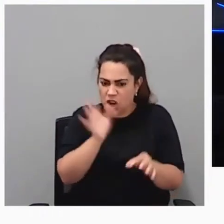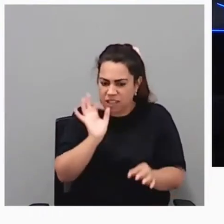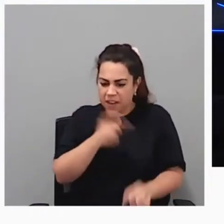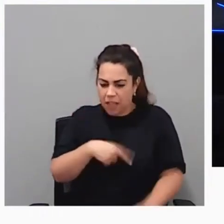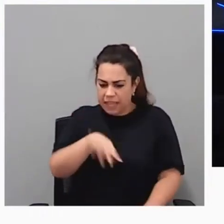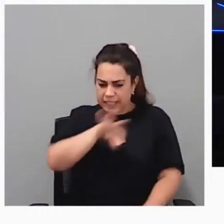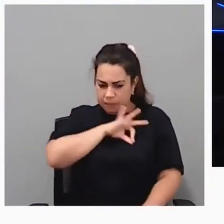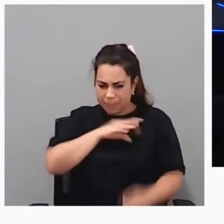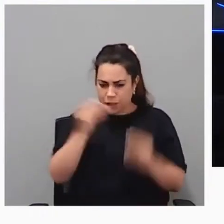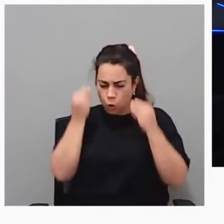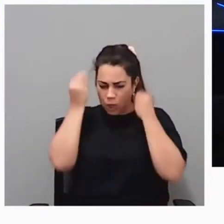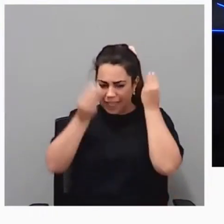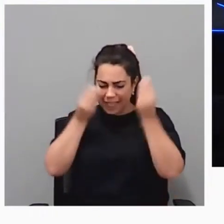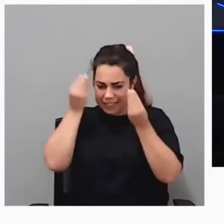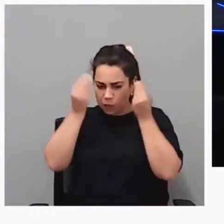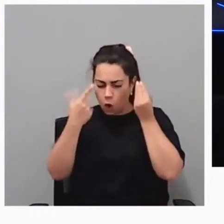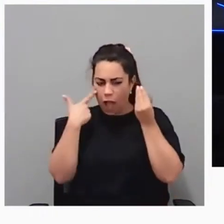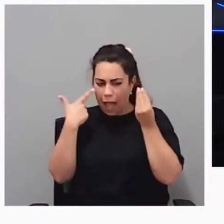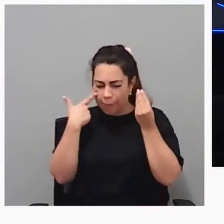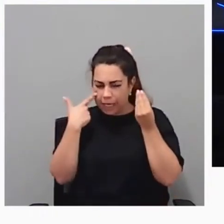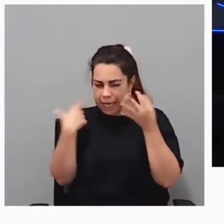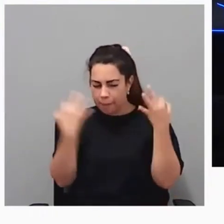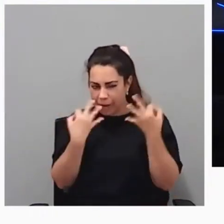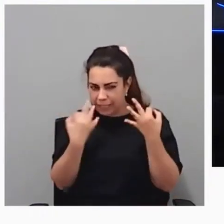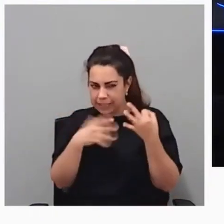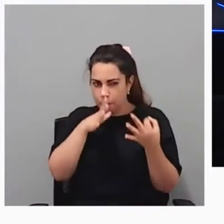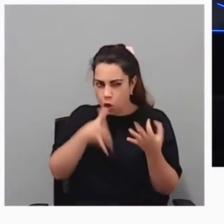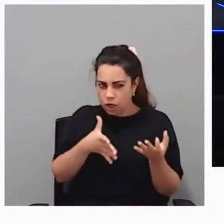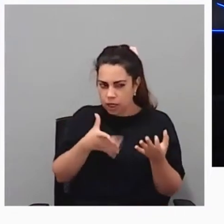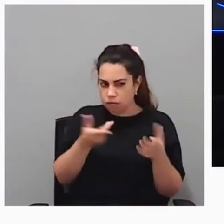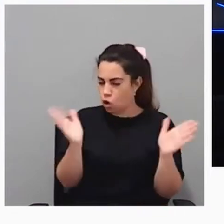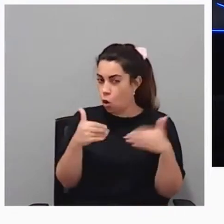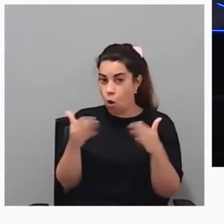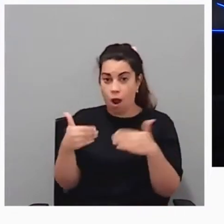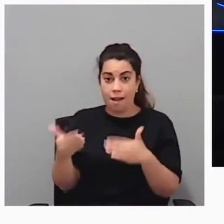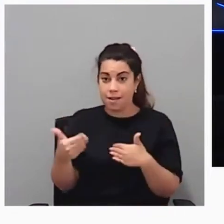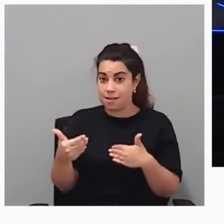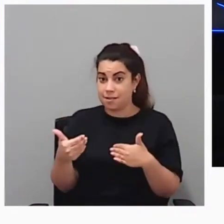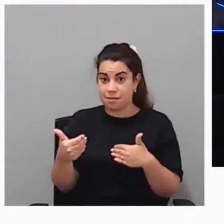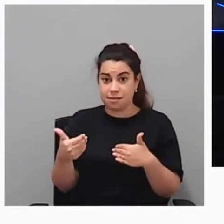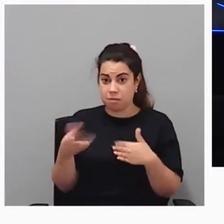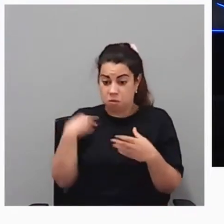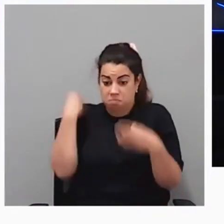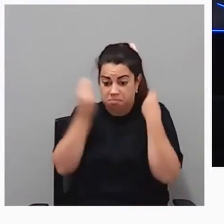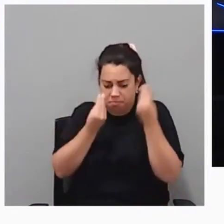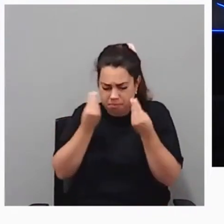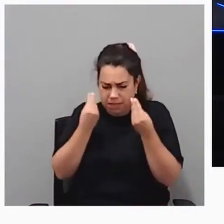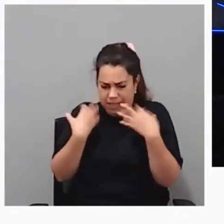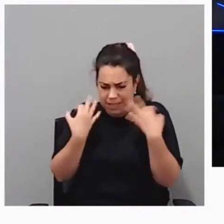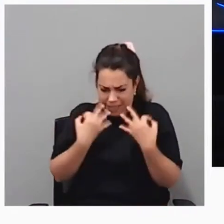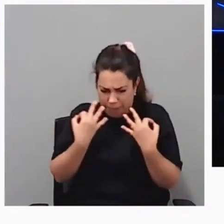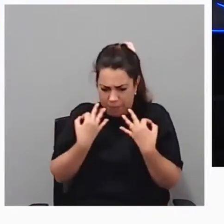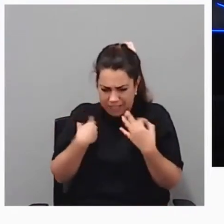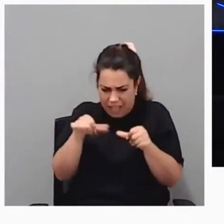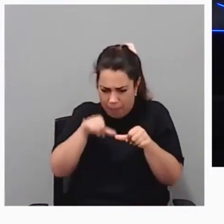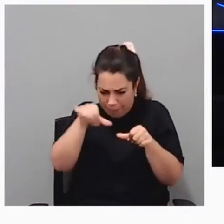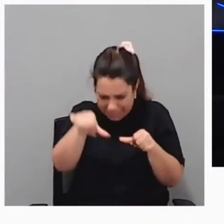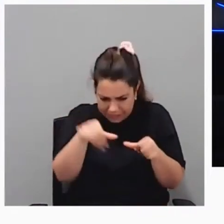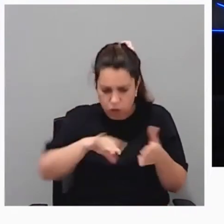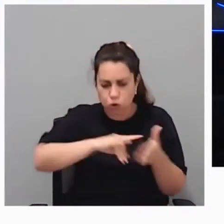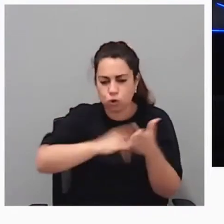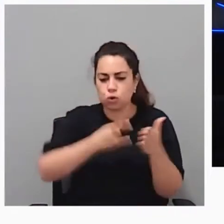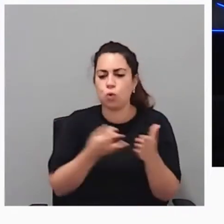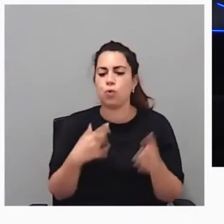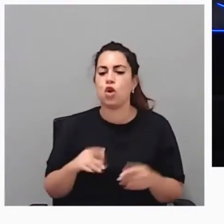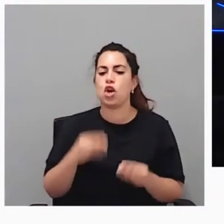analizar lo que está pasando, el por qué y desde ahí ser capaces de idear de idear soluciones. Y